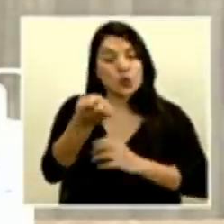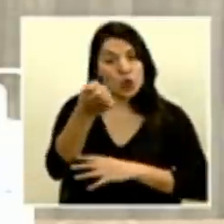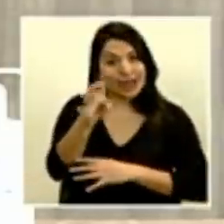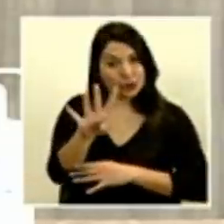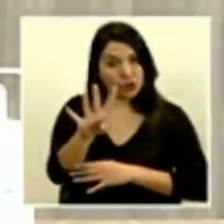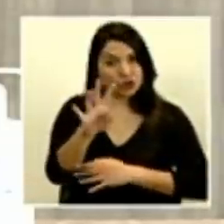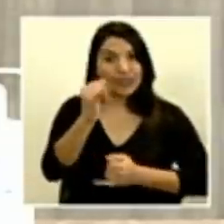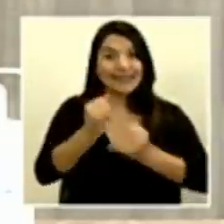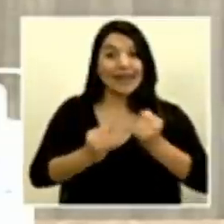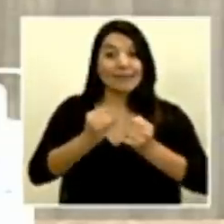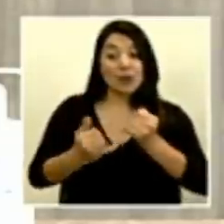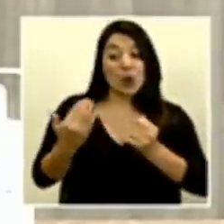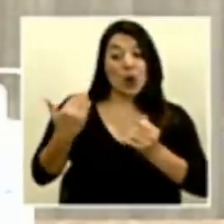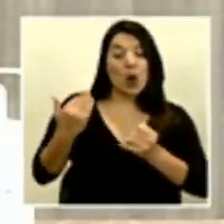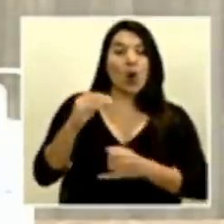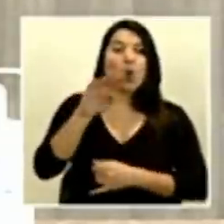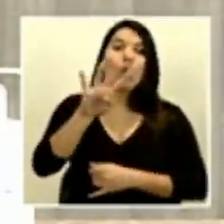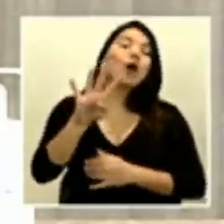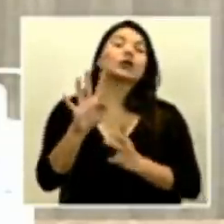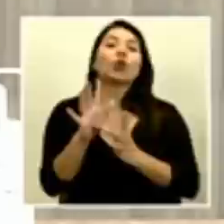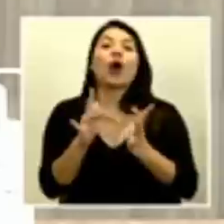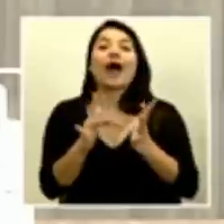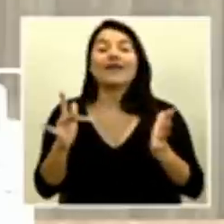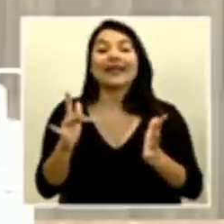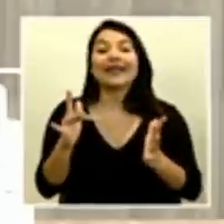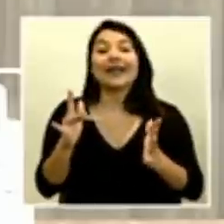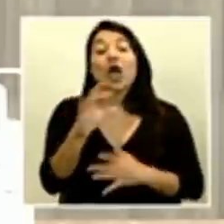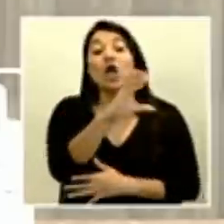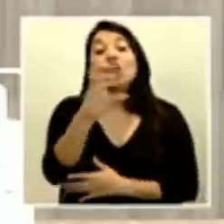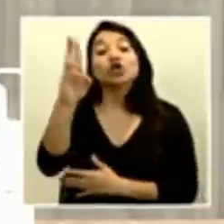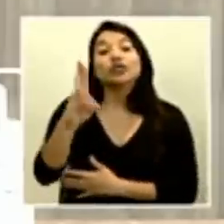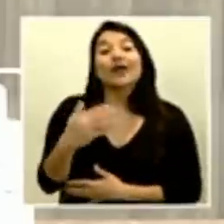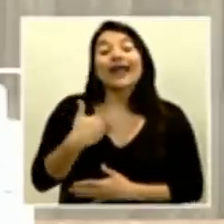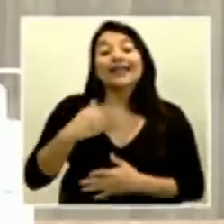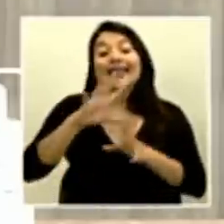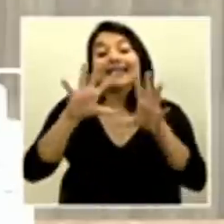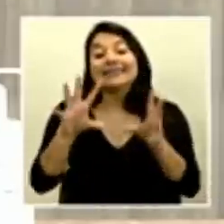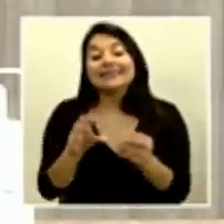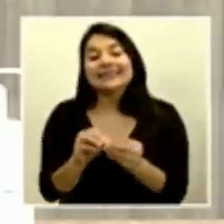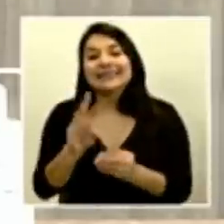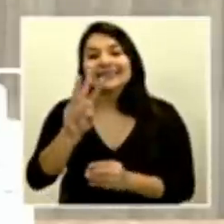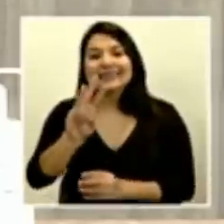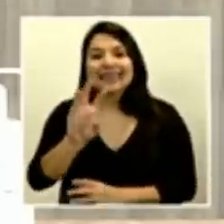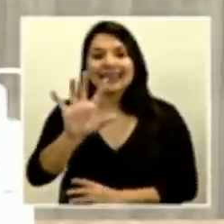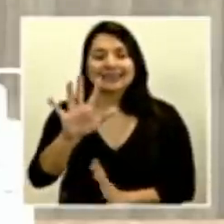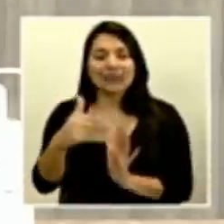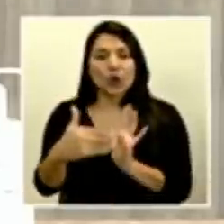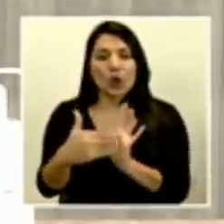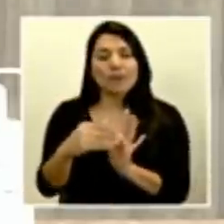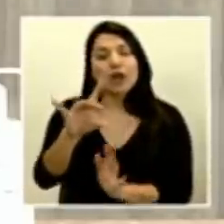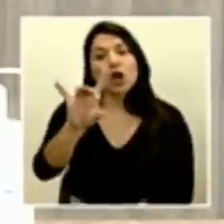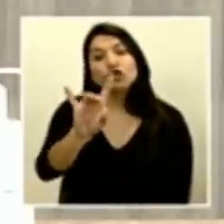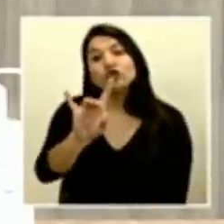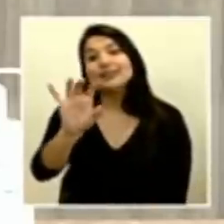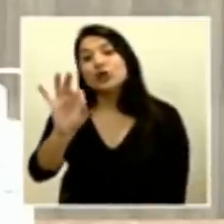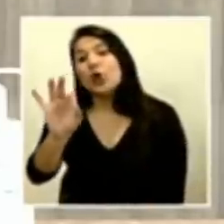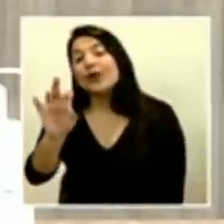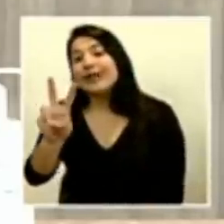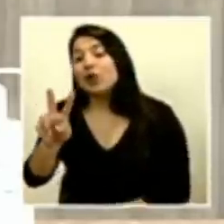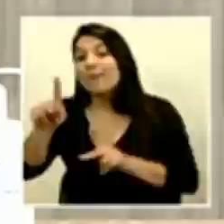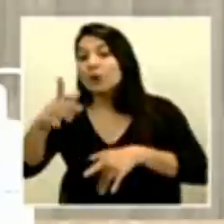pasado 4 de abril, el país cuenta con un total de 65.892 casos de diarrea,